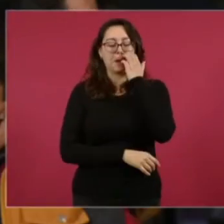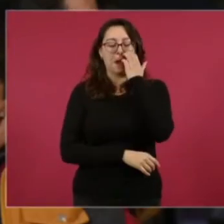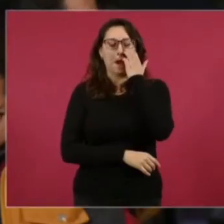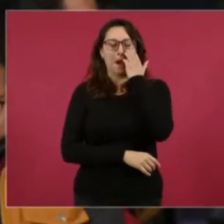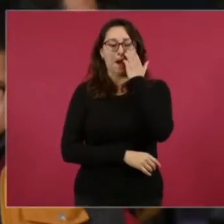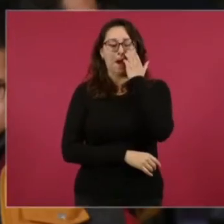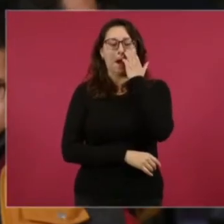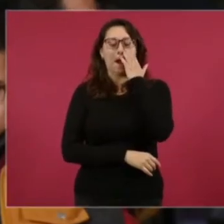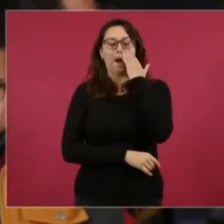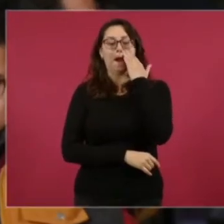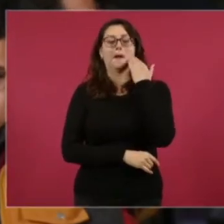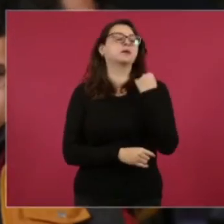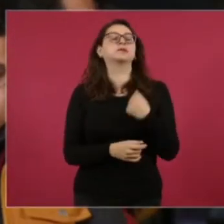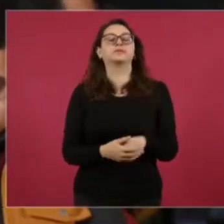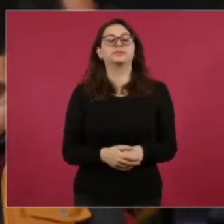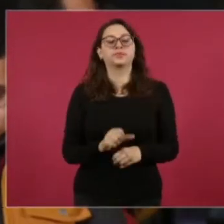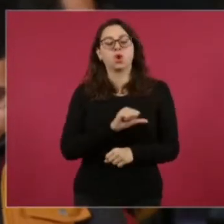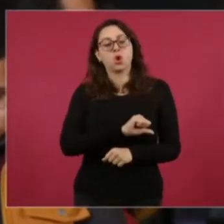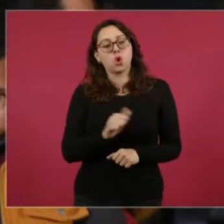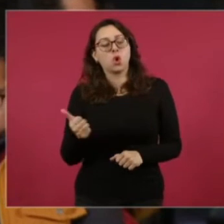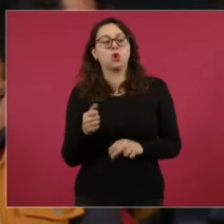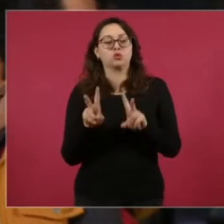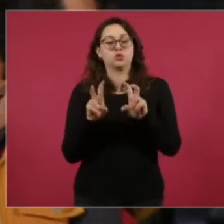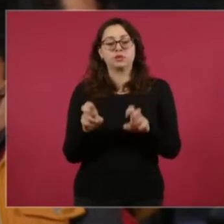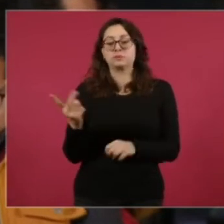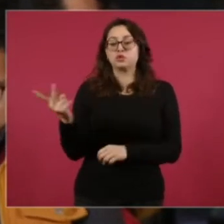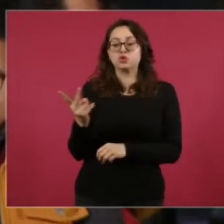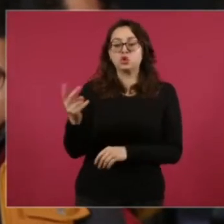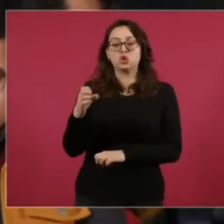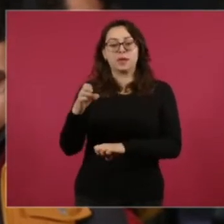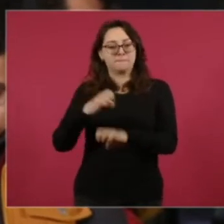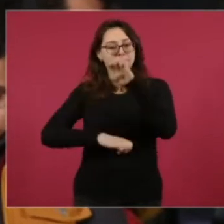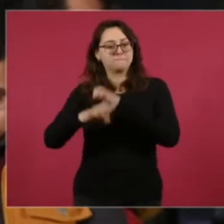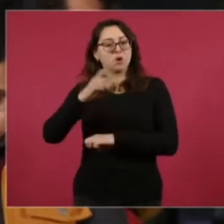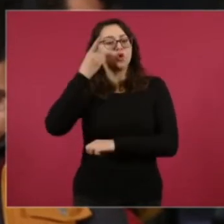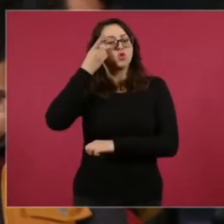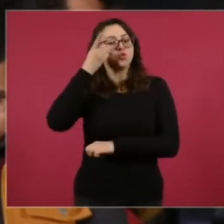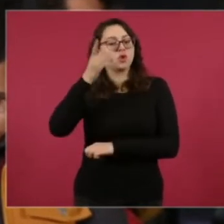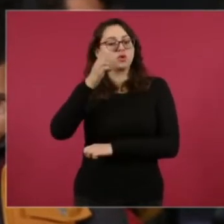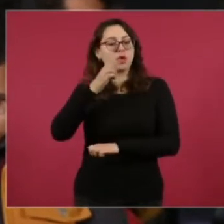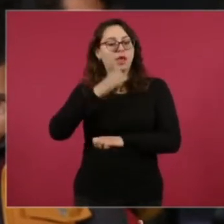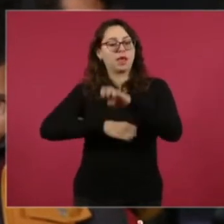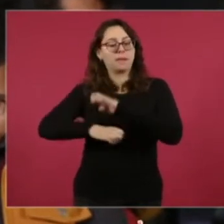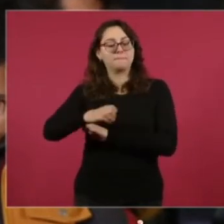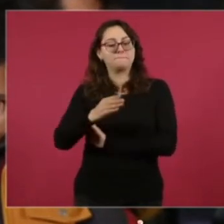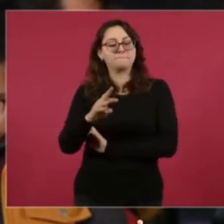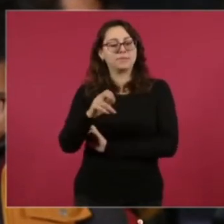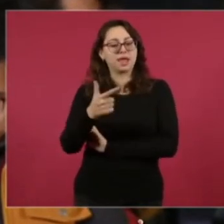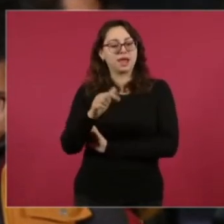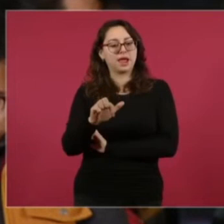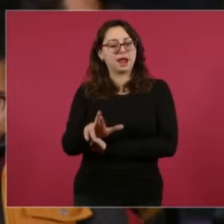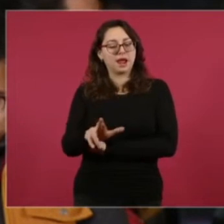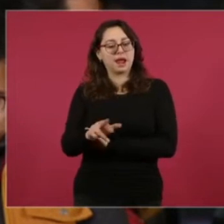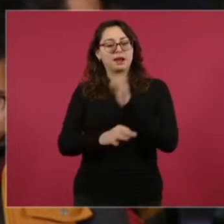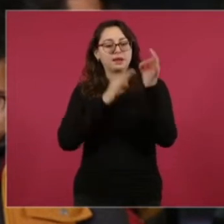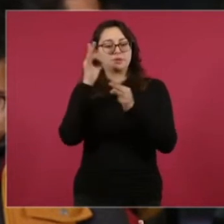empresarios Jaime Ruiz Breguer y Enrique Holguín Sauceda, dueños de la empresa Breguer Publicidad, en